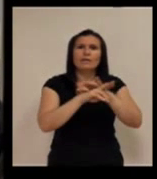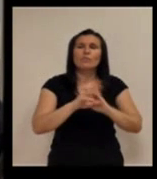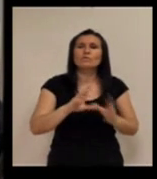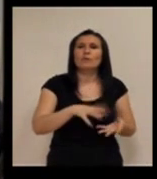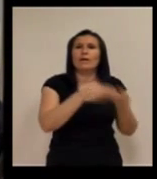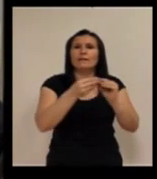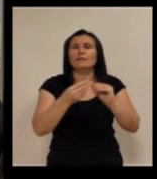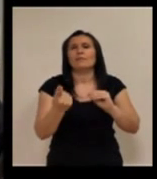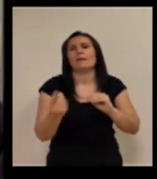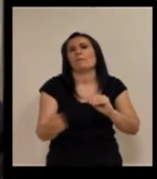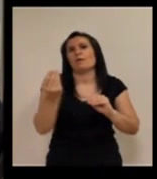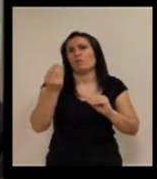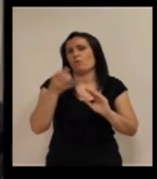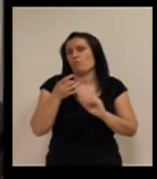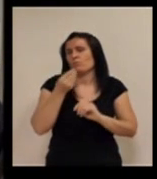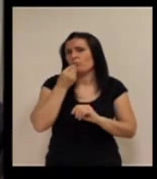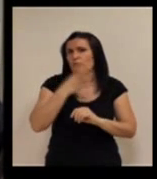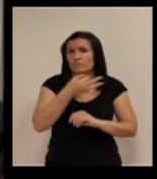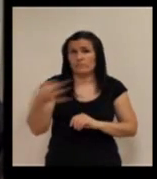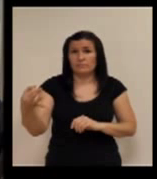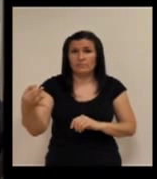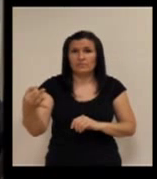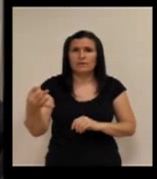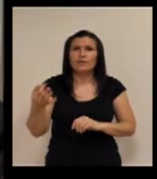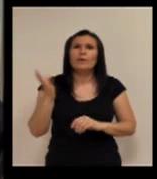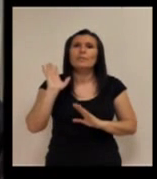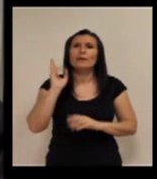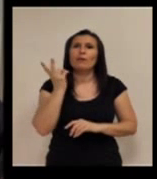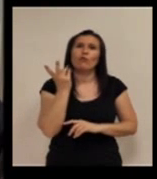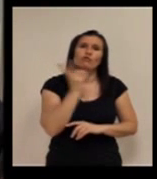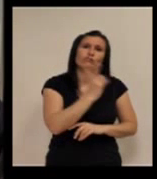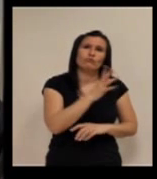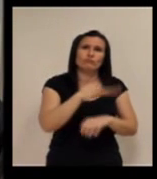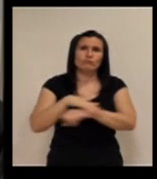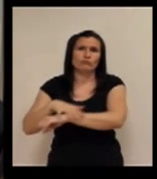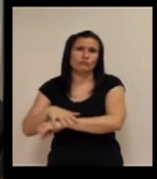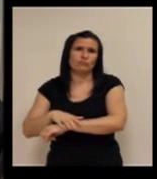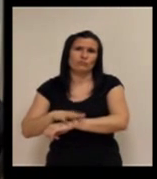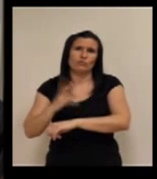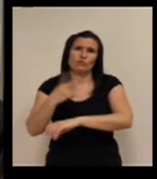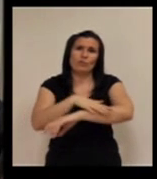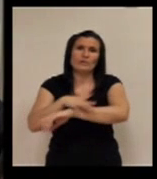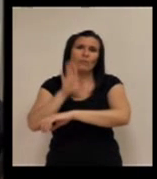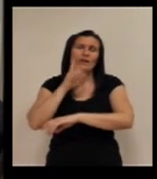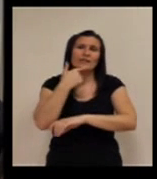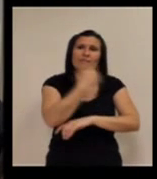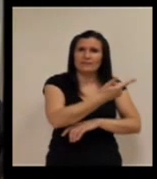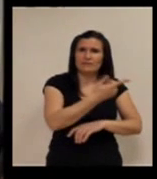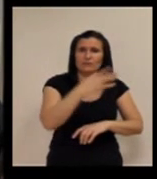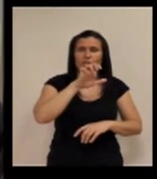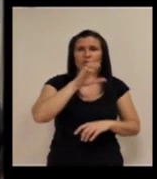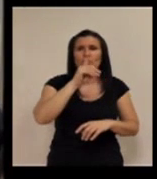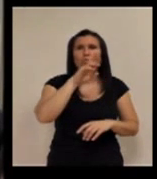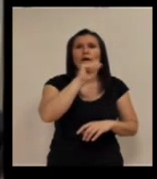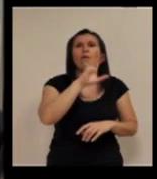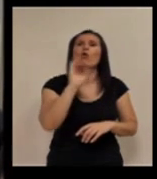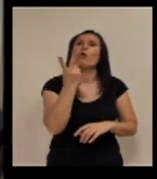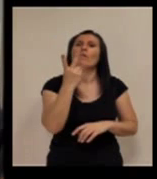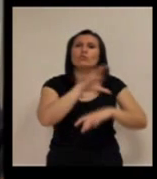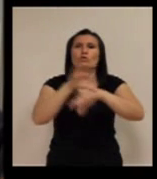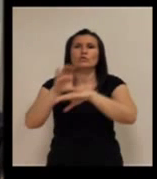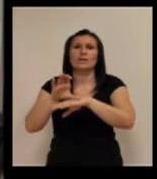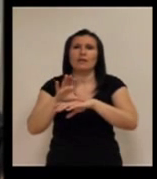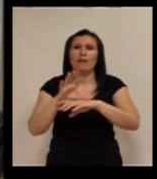optimización. poco una optimización. Lo que pasa es que poner de acuerdo a las dos, o bien los dos ministerios, como dice Eduardo,